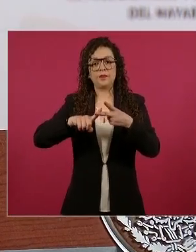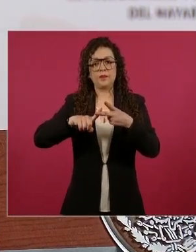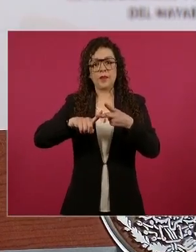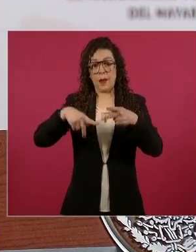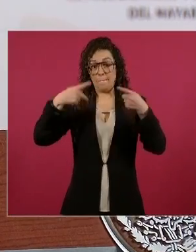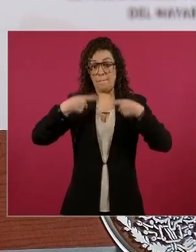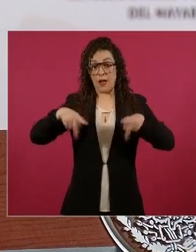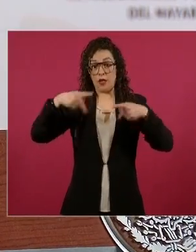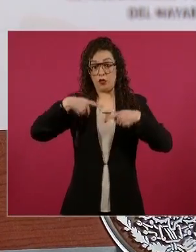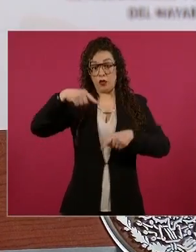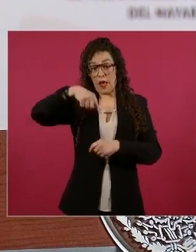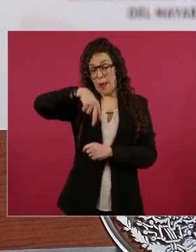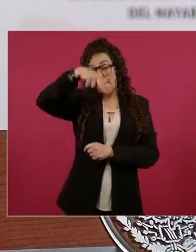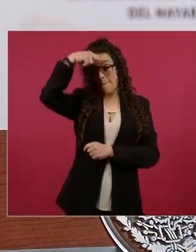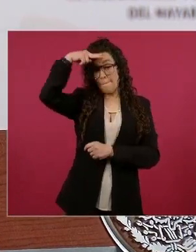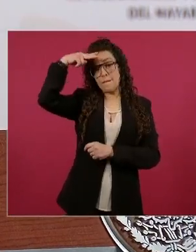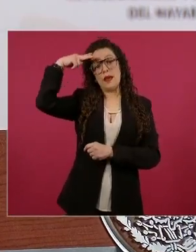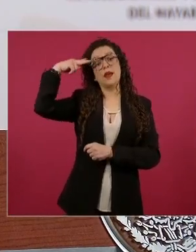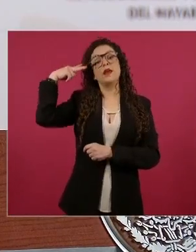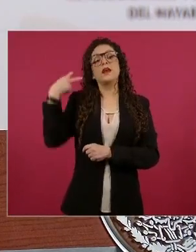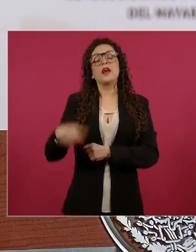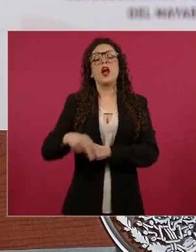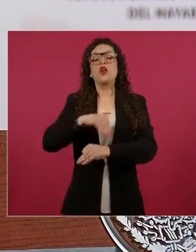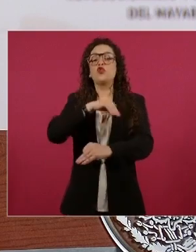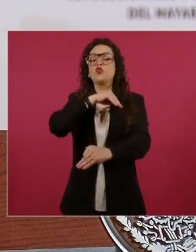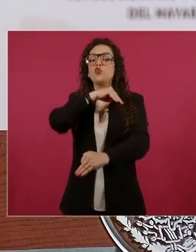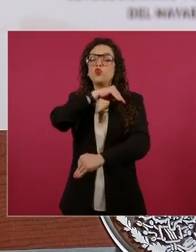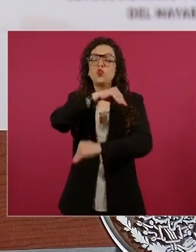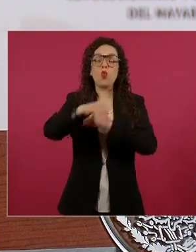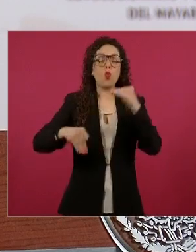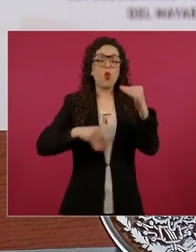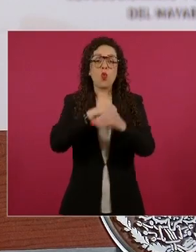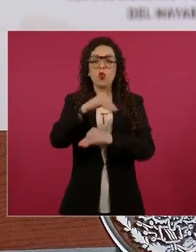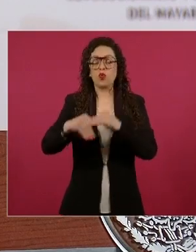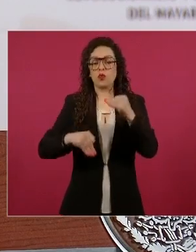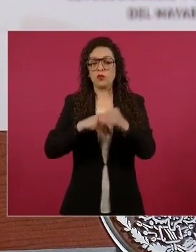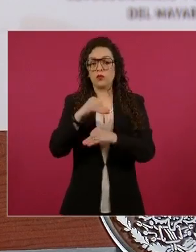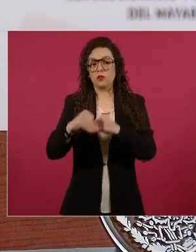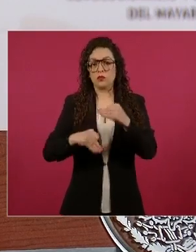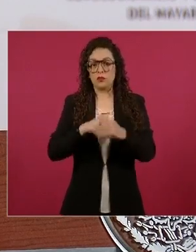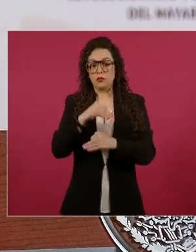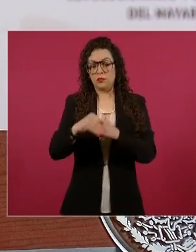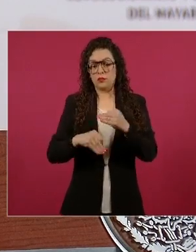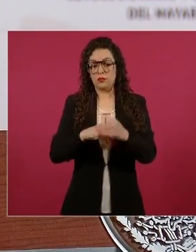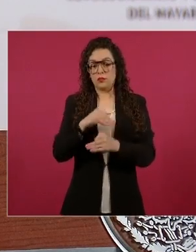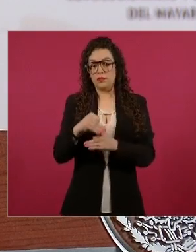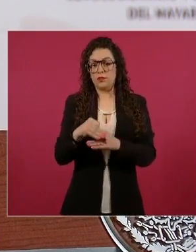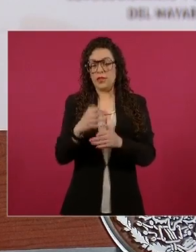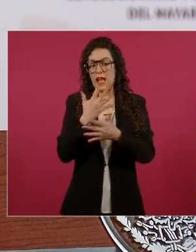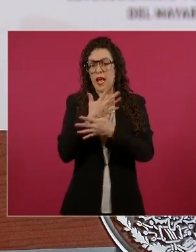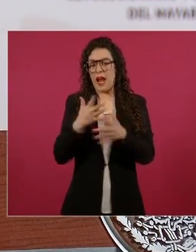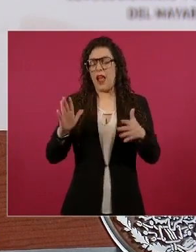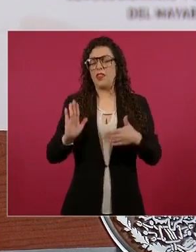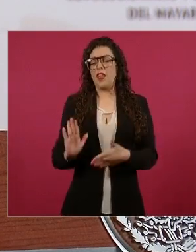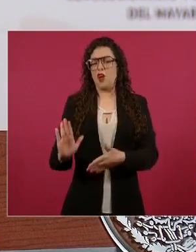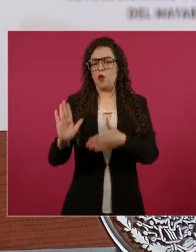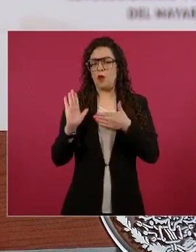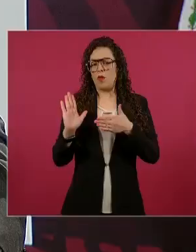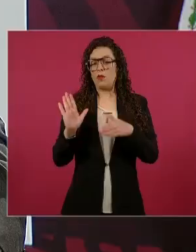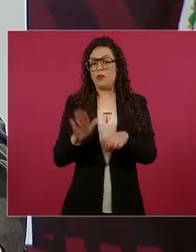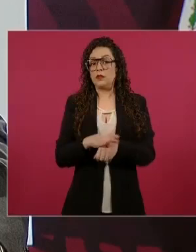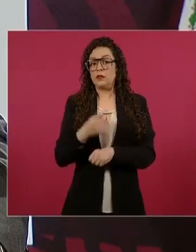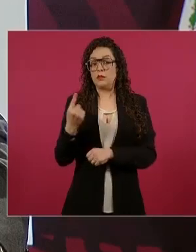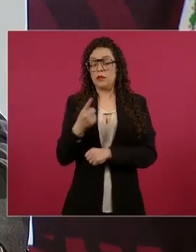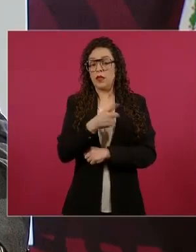compromiso de orientar mucho para que los jóvenes no consuman droga.